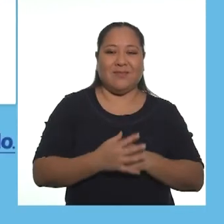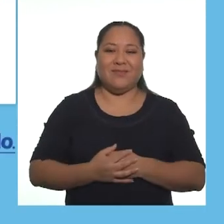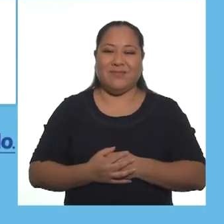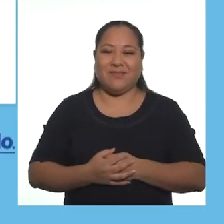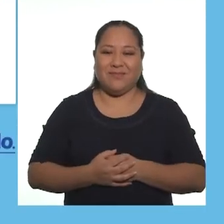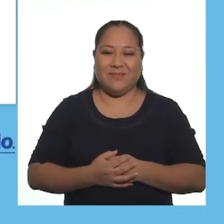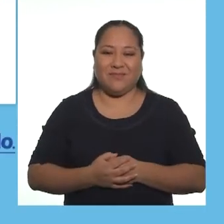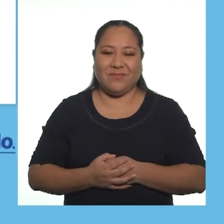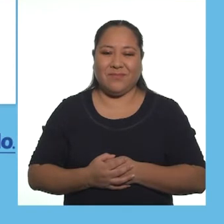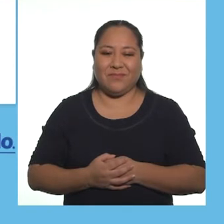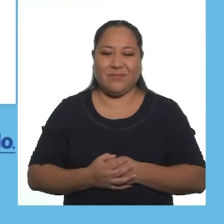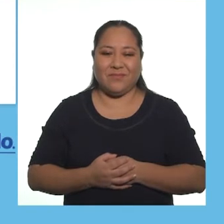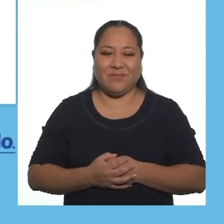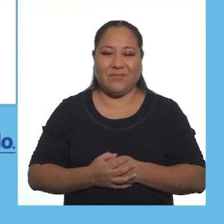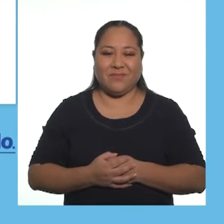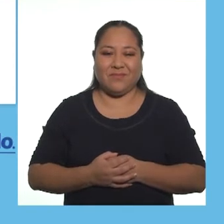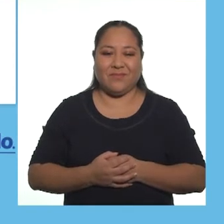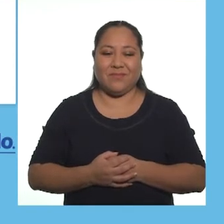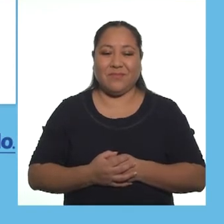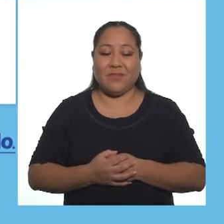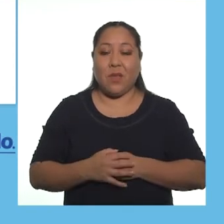y hacia el otro lado.